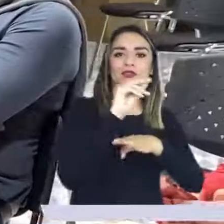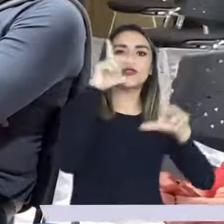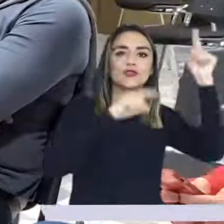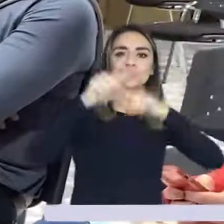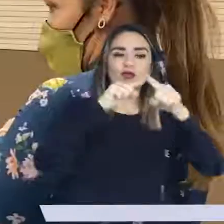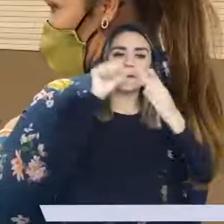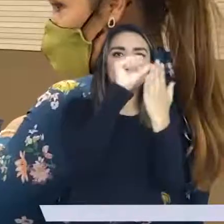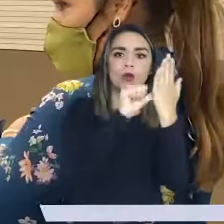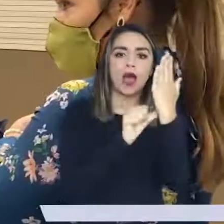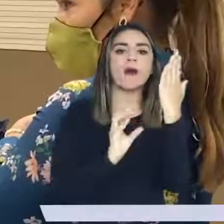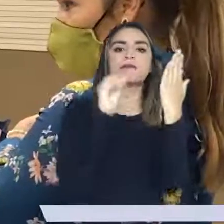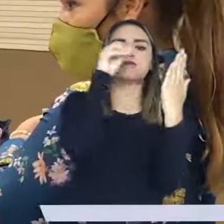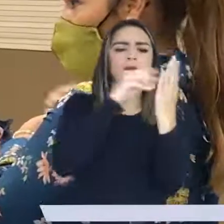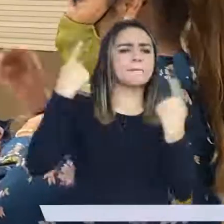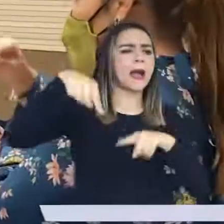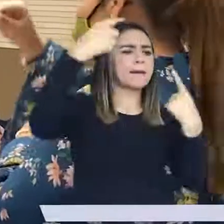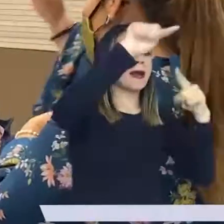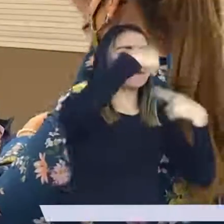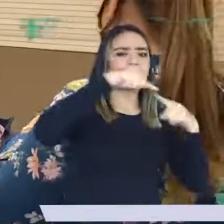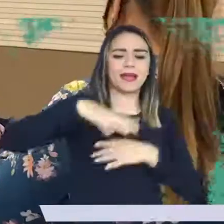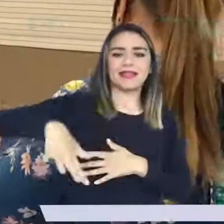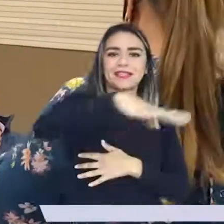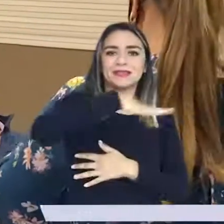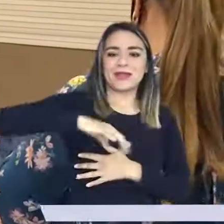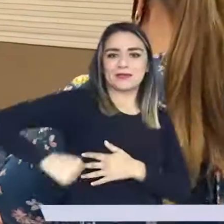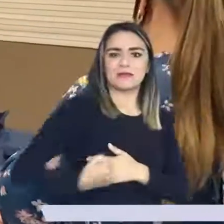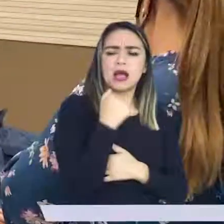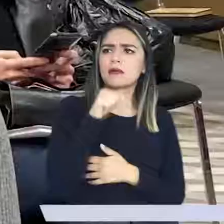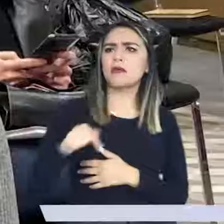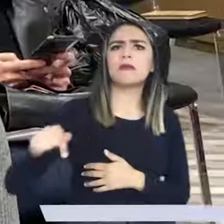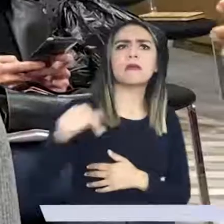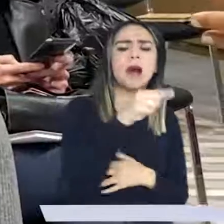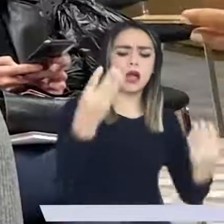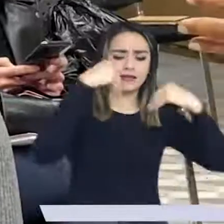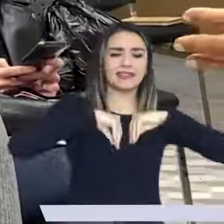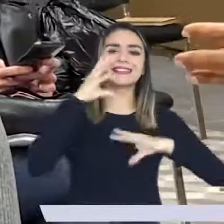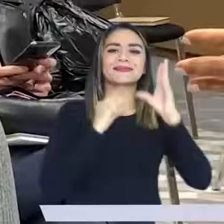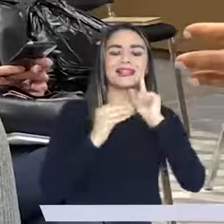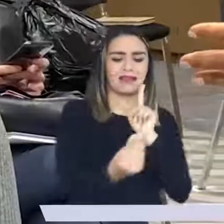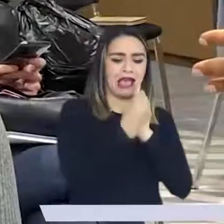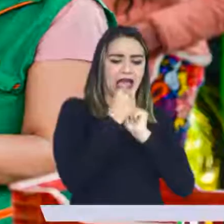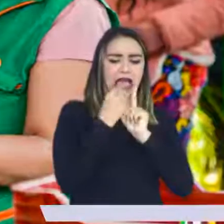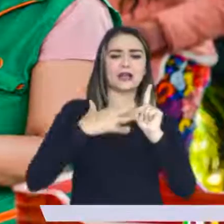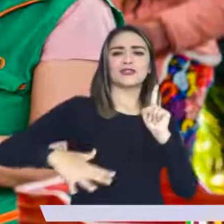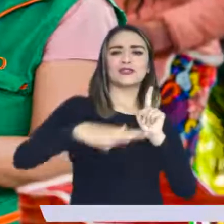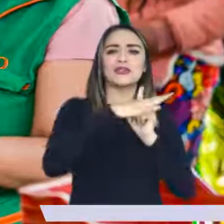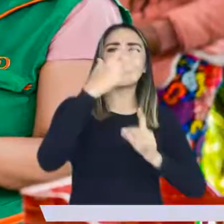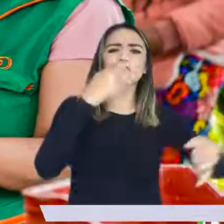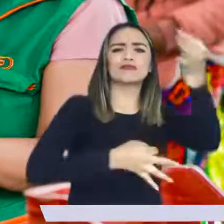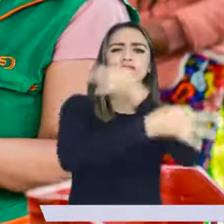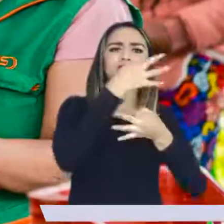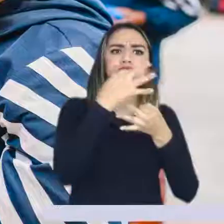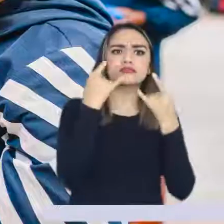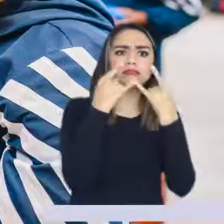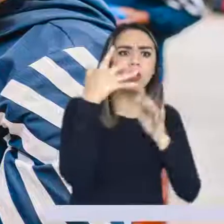agencias de turismo dentro de su programación incluyan los recorridos por estos espacios y generen nuevas experiencias los turistas que visitan la ciudad,